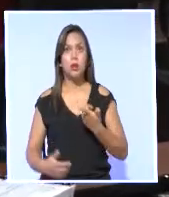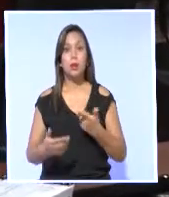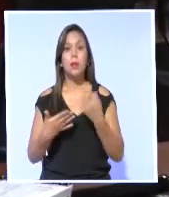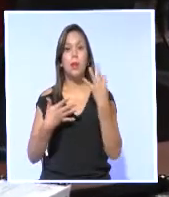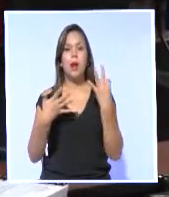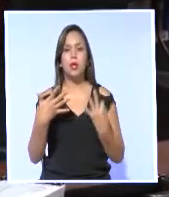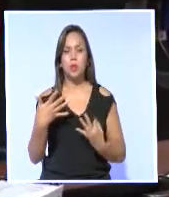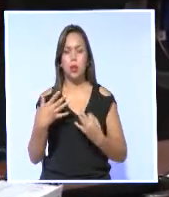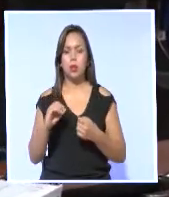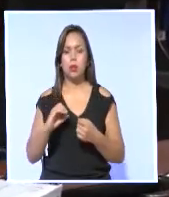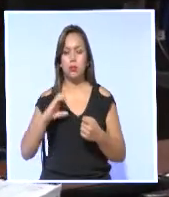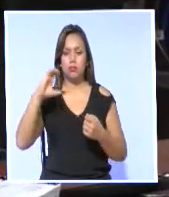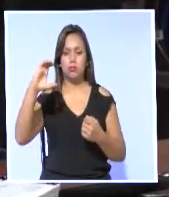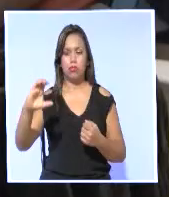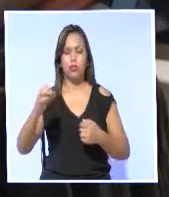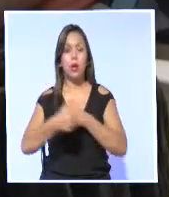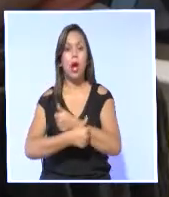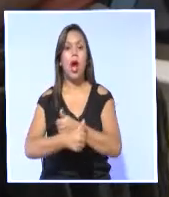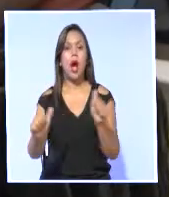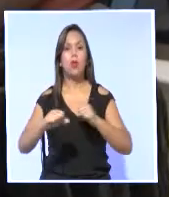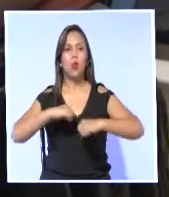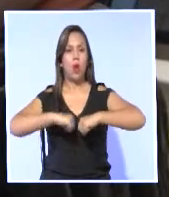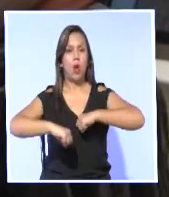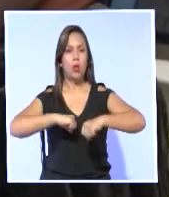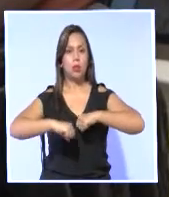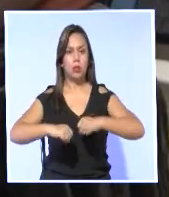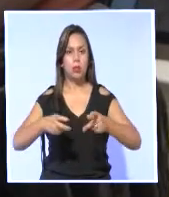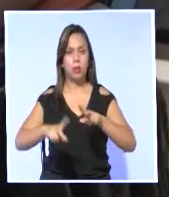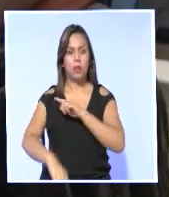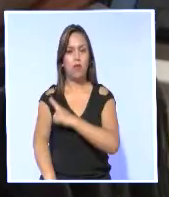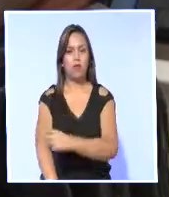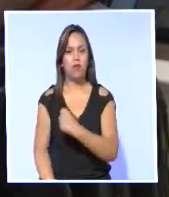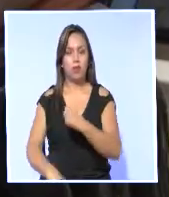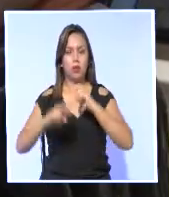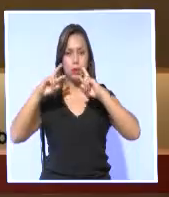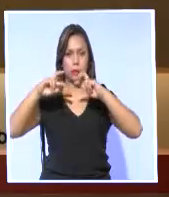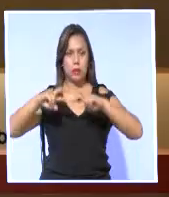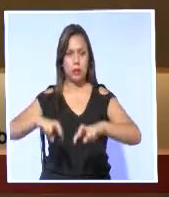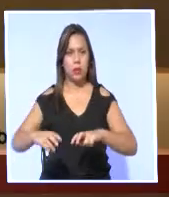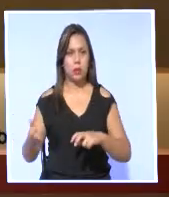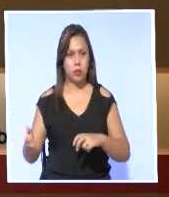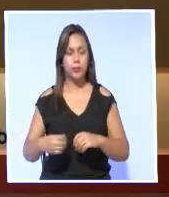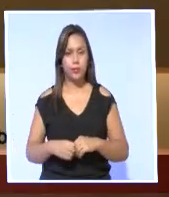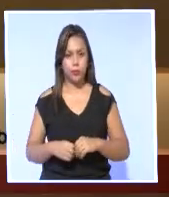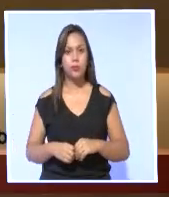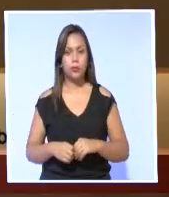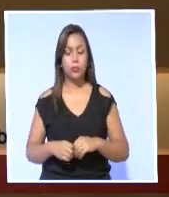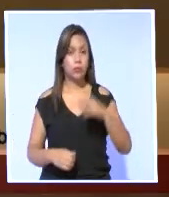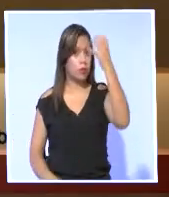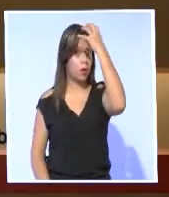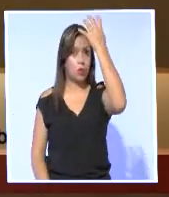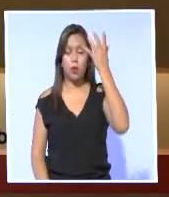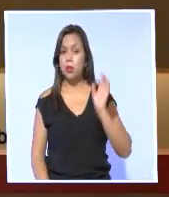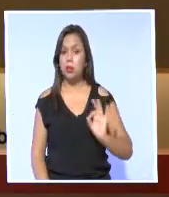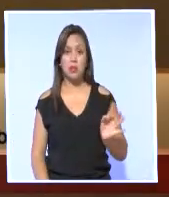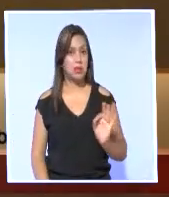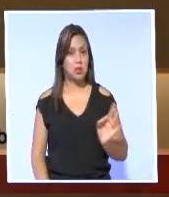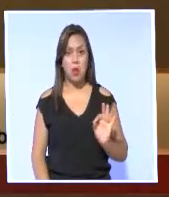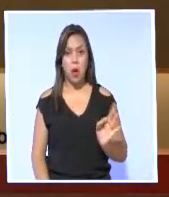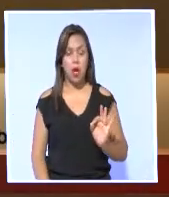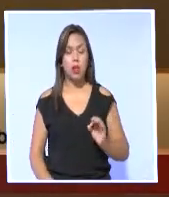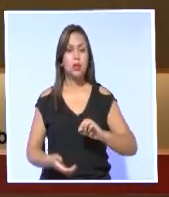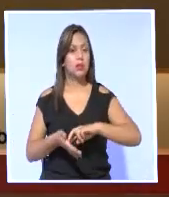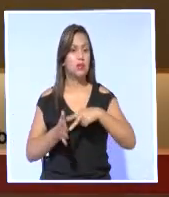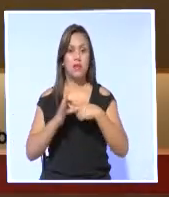presupuesto, facilidades para autogestión y a su vez fortalecer la investigación. Si no hay educación, no hay